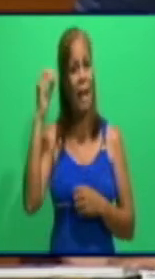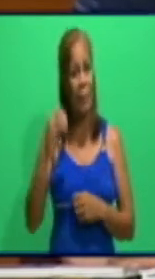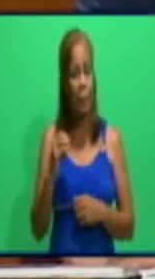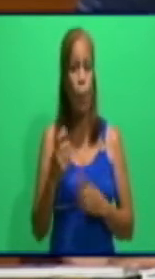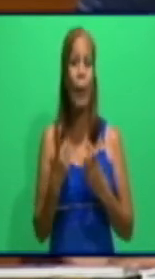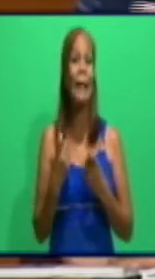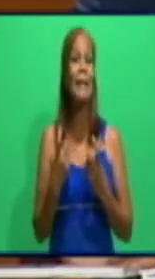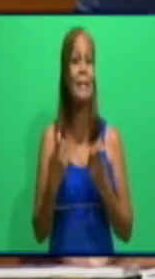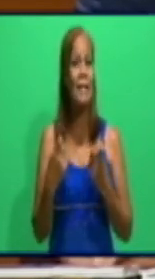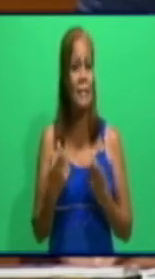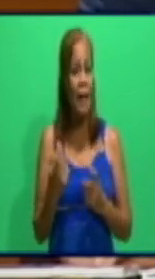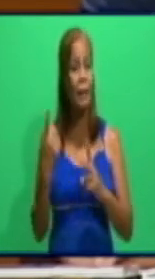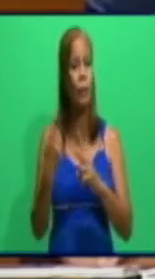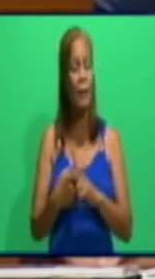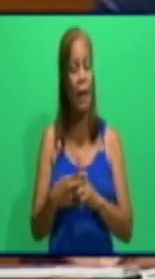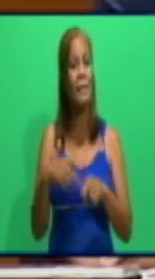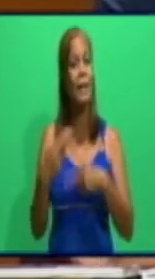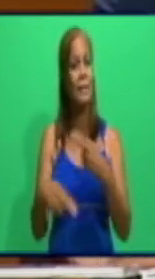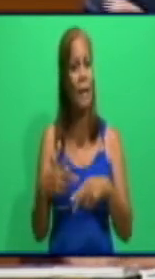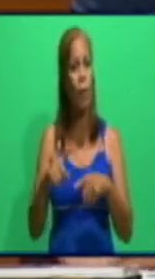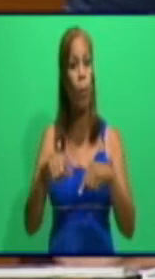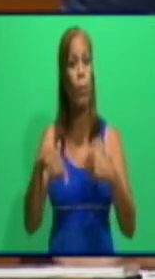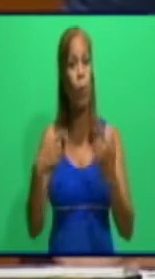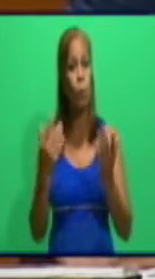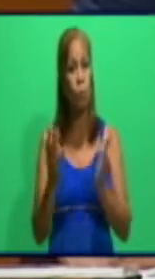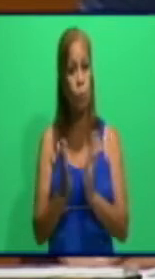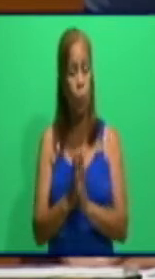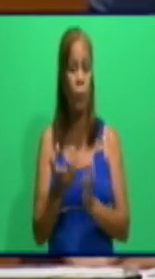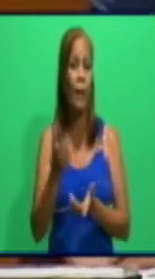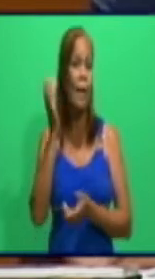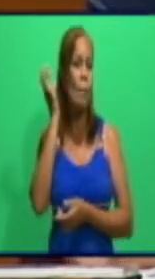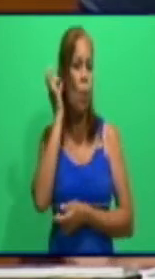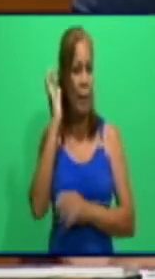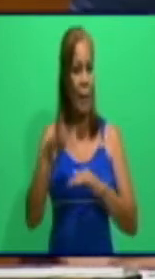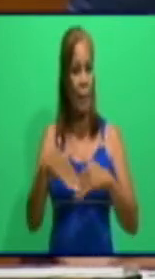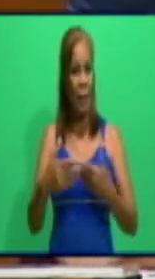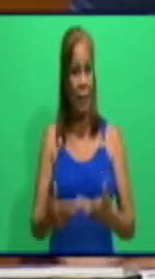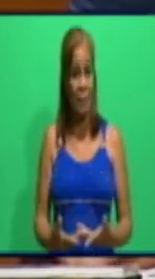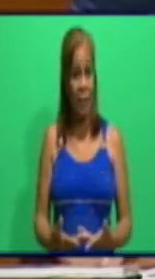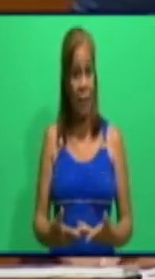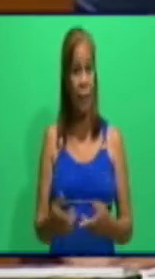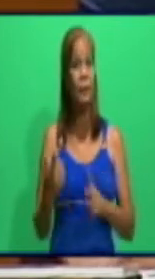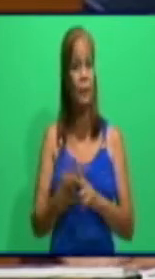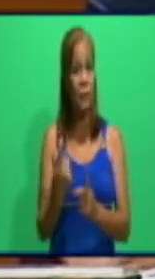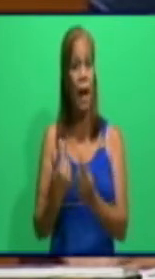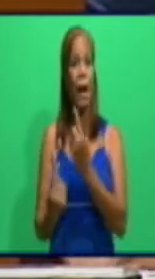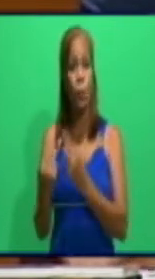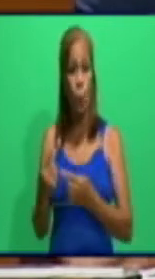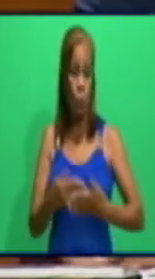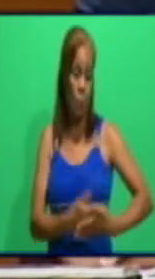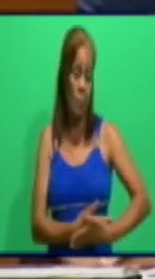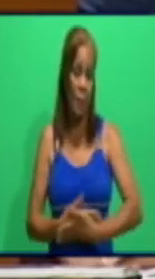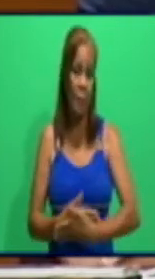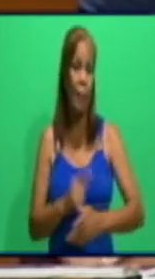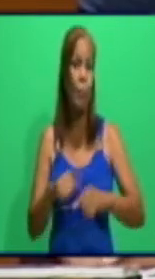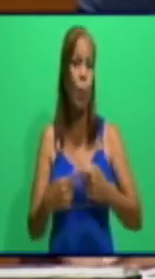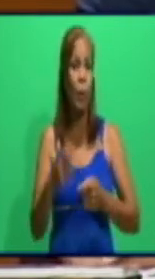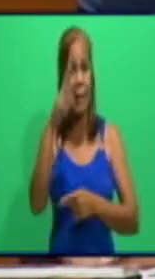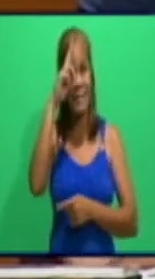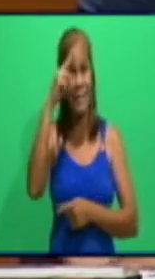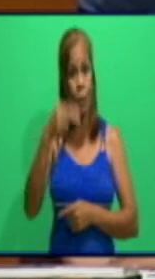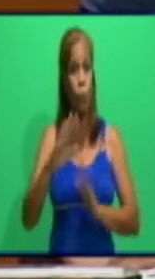salud de todas las gestantes que tenemos allí, de los bebés, por la salud de nuestros trabajadores, por la salud de nuestro pueblo.